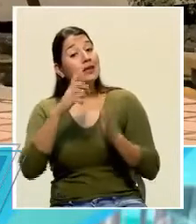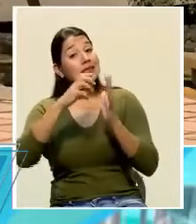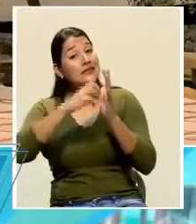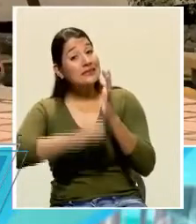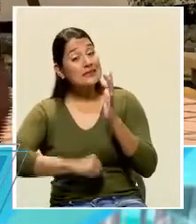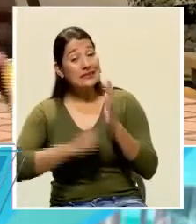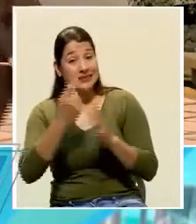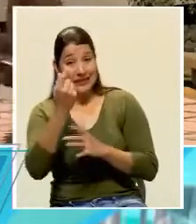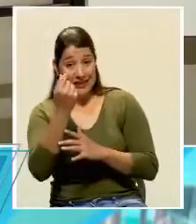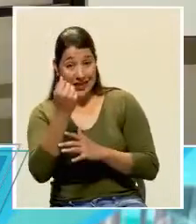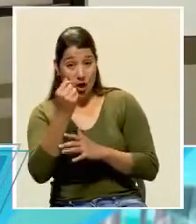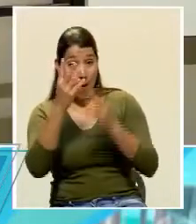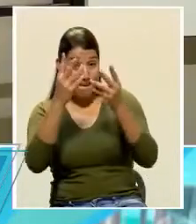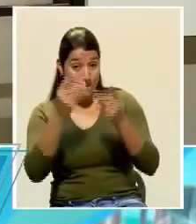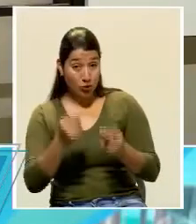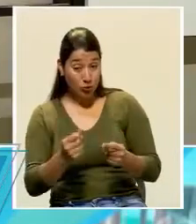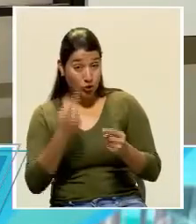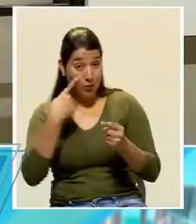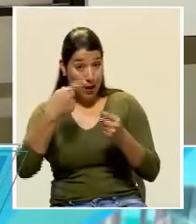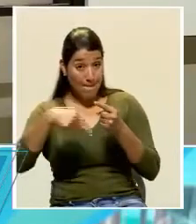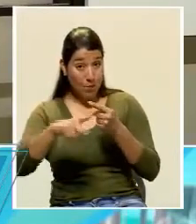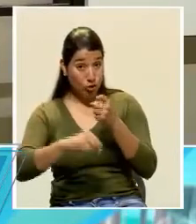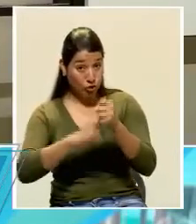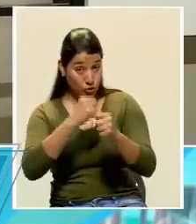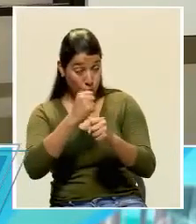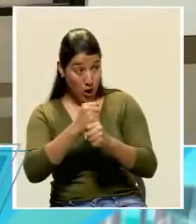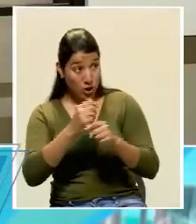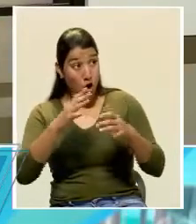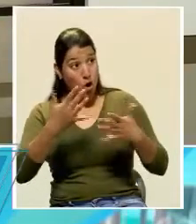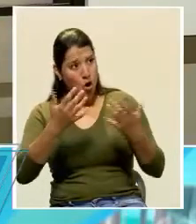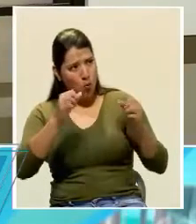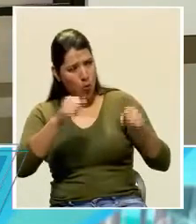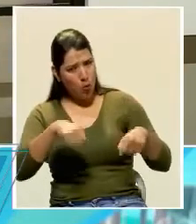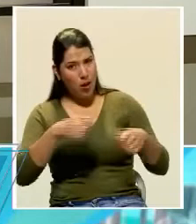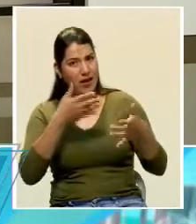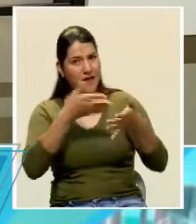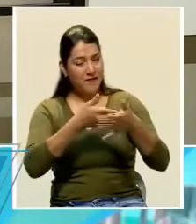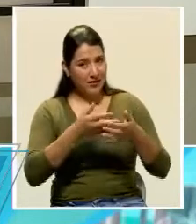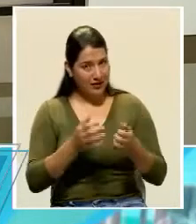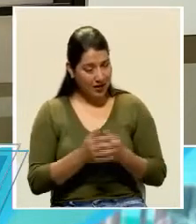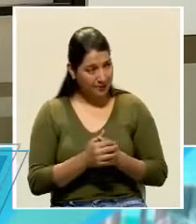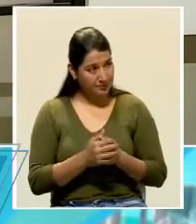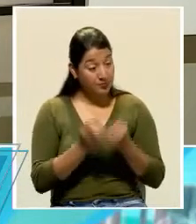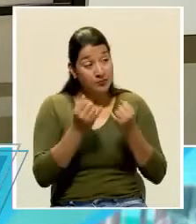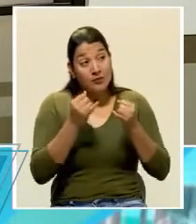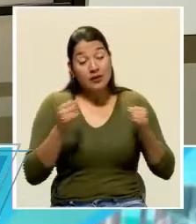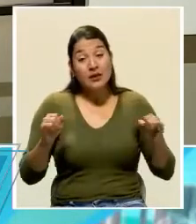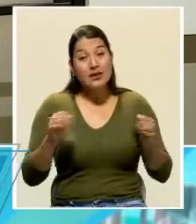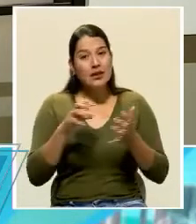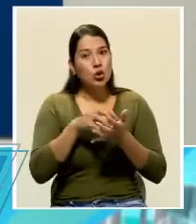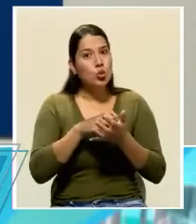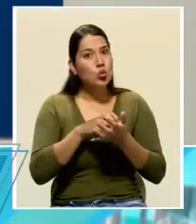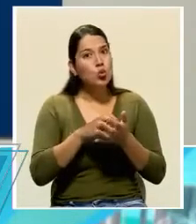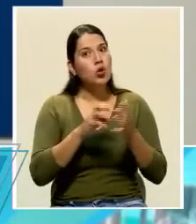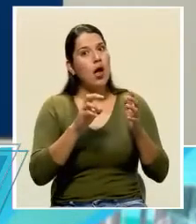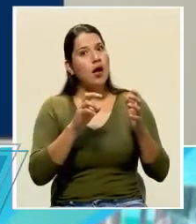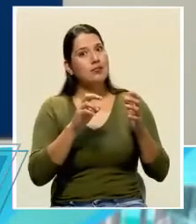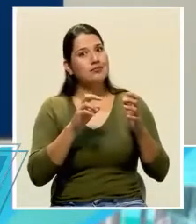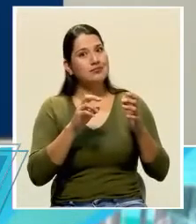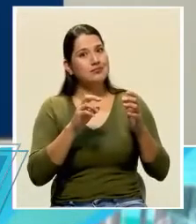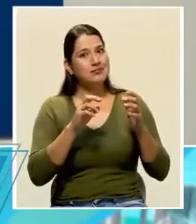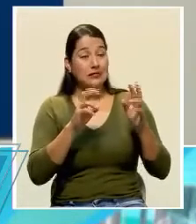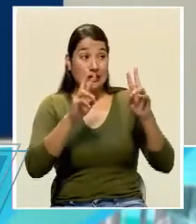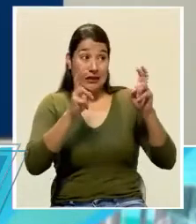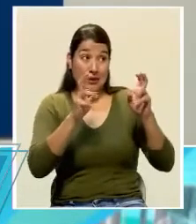tendría el OIJ, tendría la Fiscalía, tendría la Defensa Pública, que sin duda algunas son temas importantes